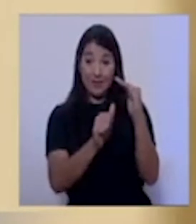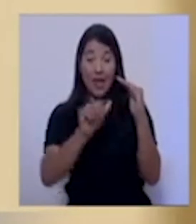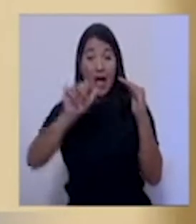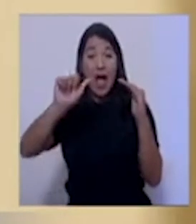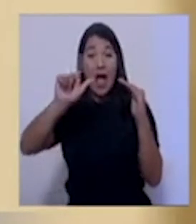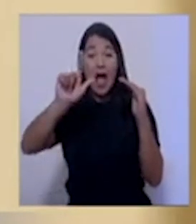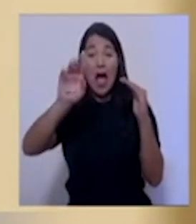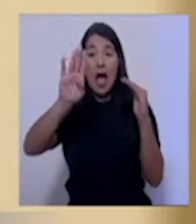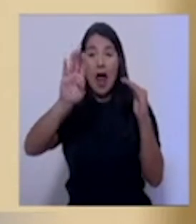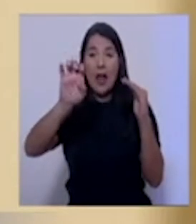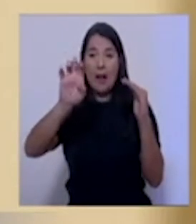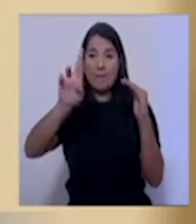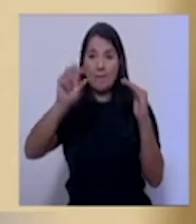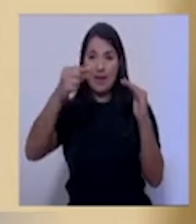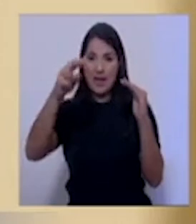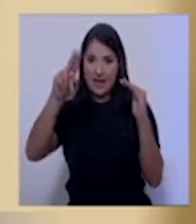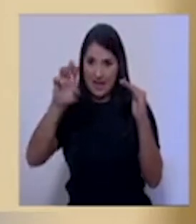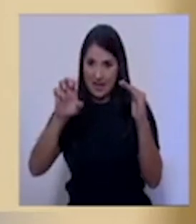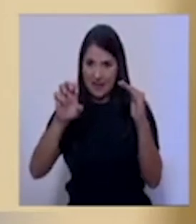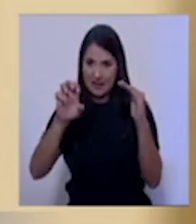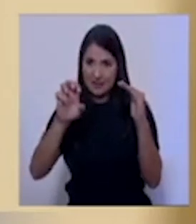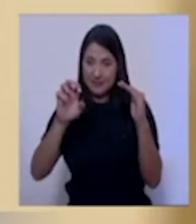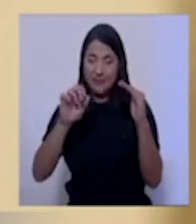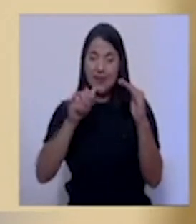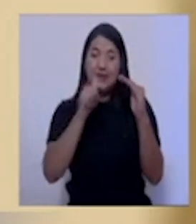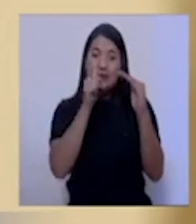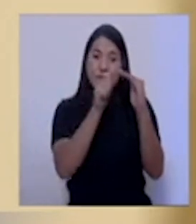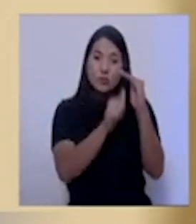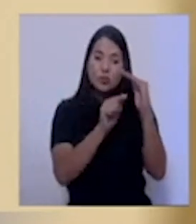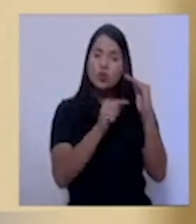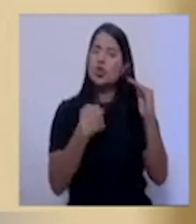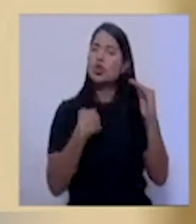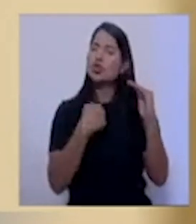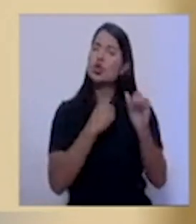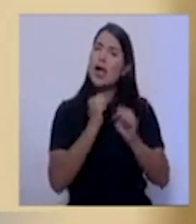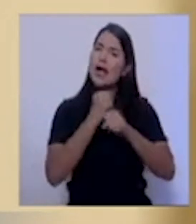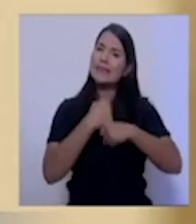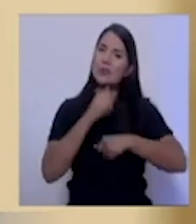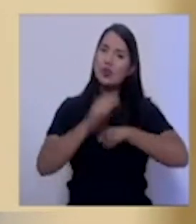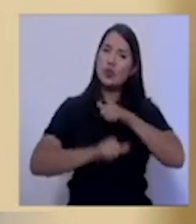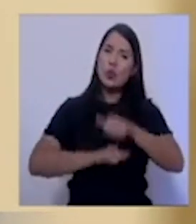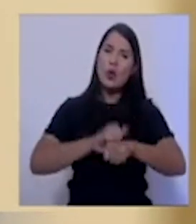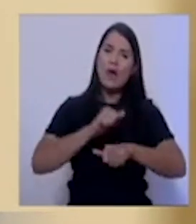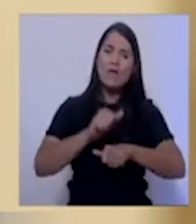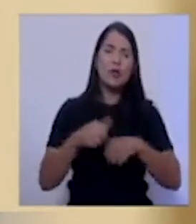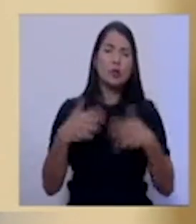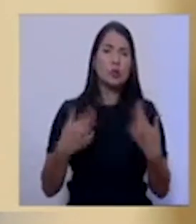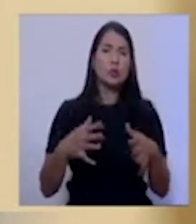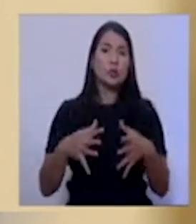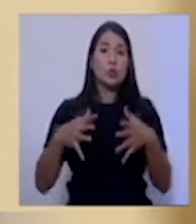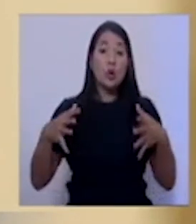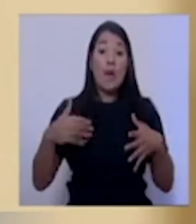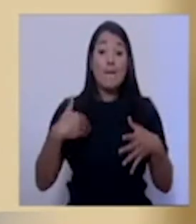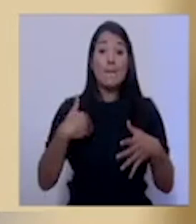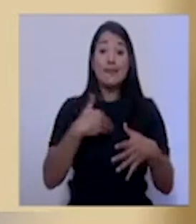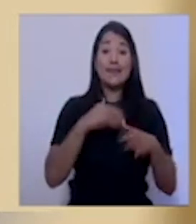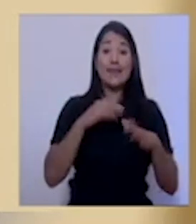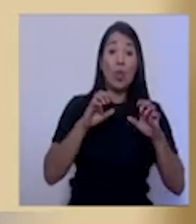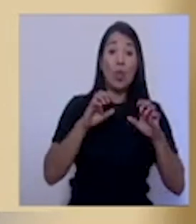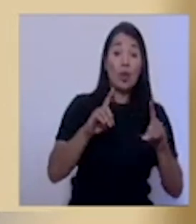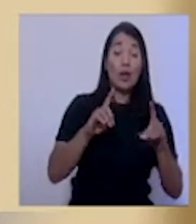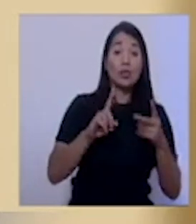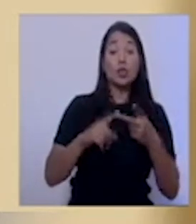se ha hecho, como lo mencionaba, un esfuerzo enorme entre el Ministerio de Educación, las municipalidades,